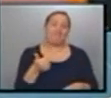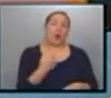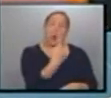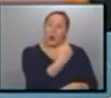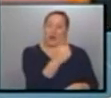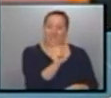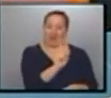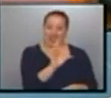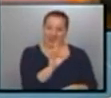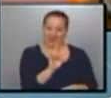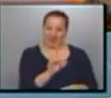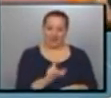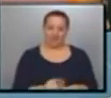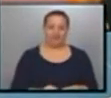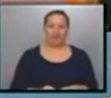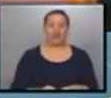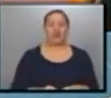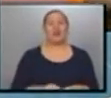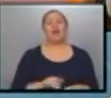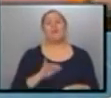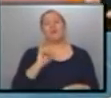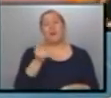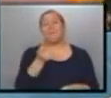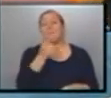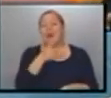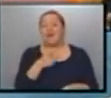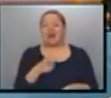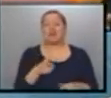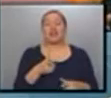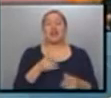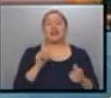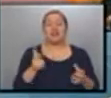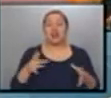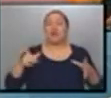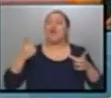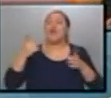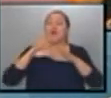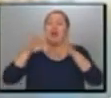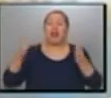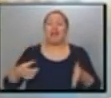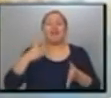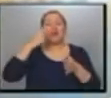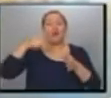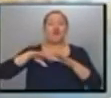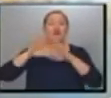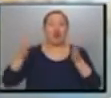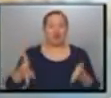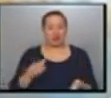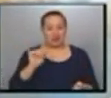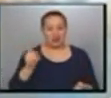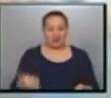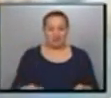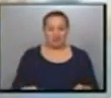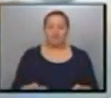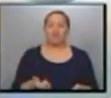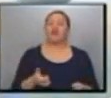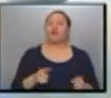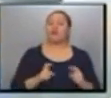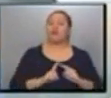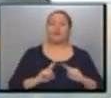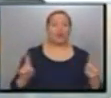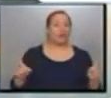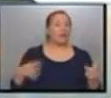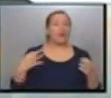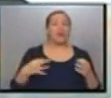Complicado. Sí, es mucho más fácil hacerlo a través de alguna institución. A y lo que dicen es, bueno, no innovar con las tarifas, o sea, se